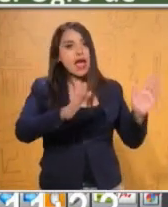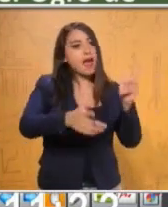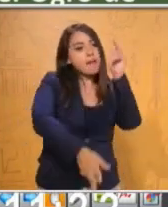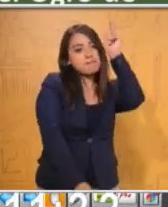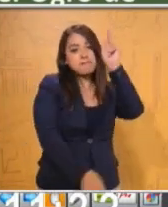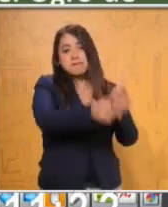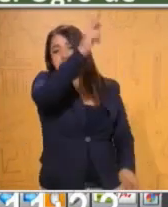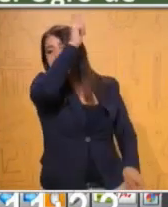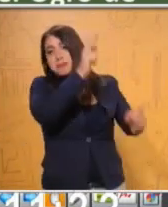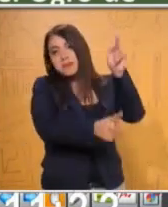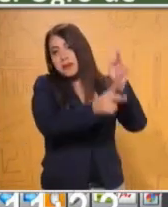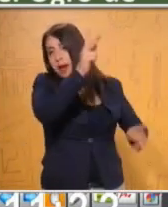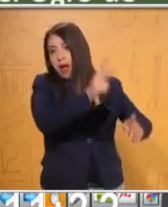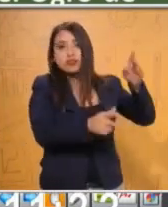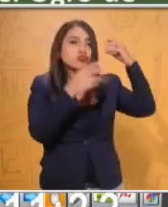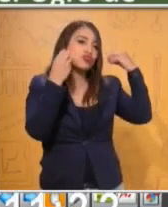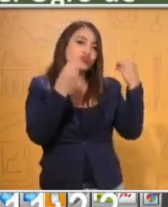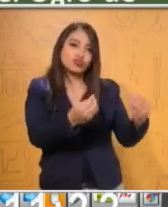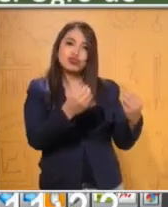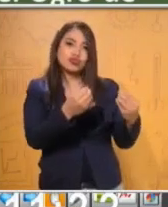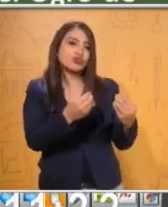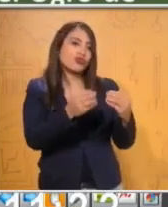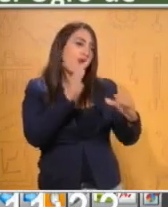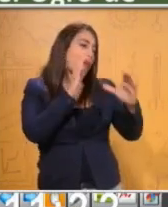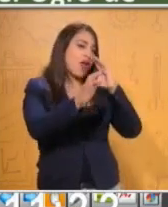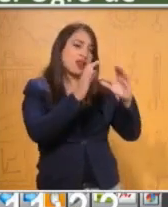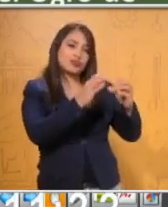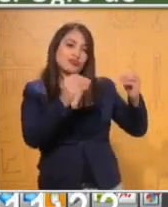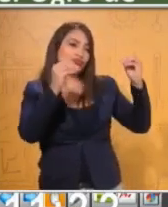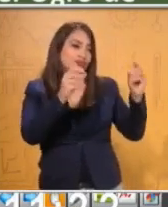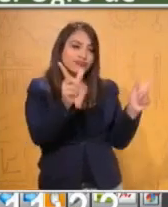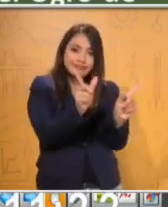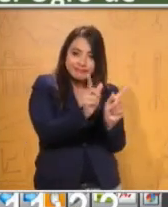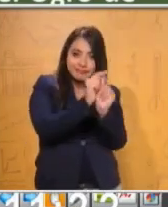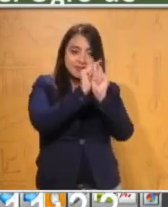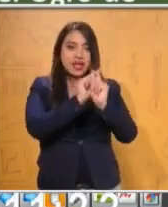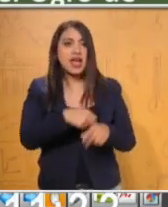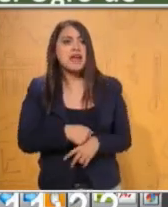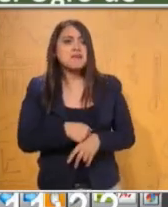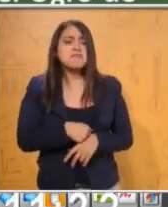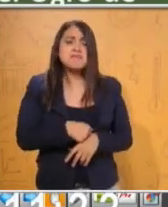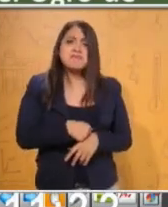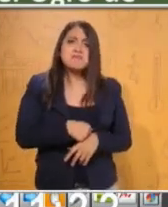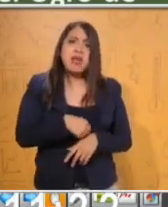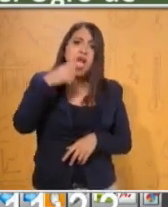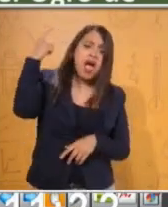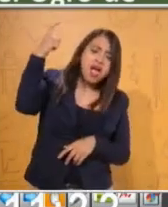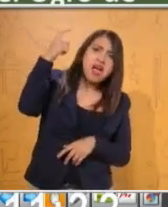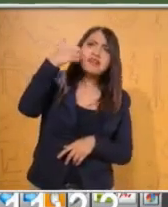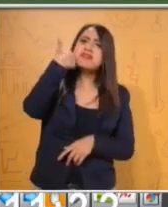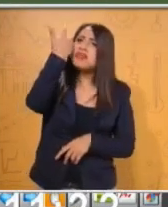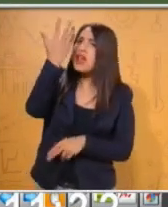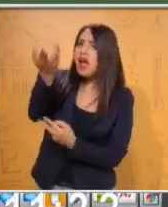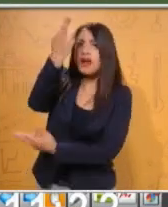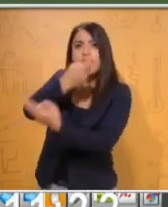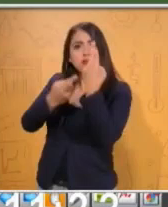pues su conversación era limitada. Y el gigante sintió el deseo de volver a su mansión.